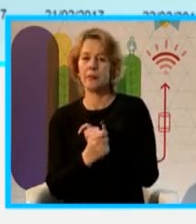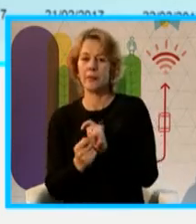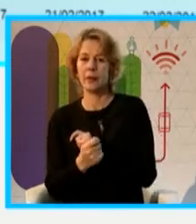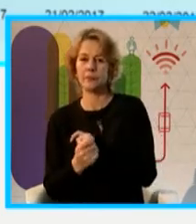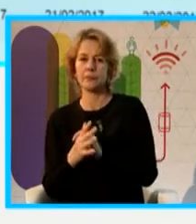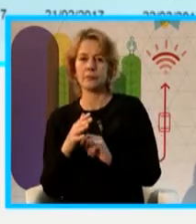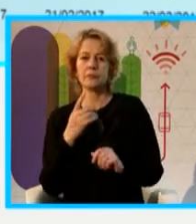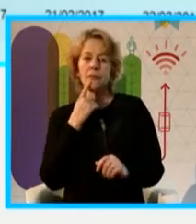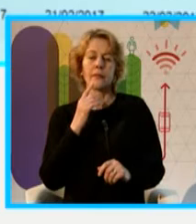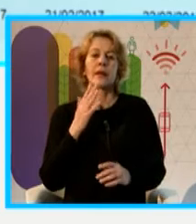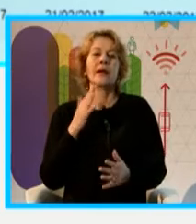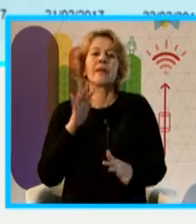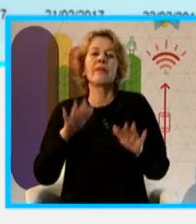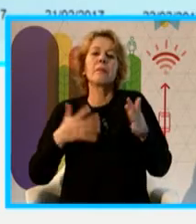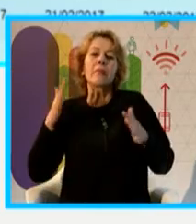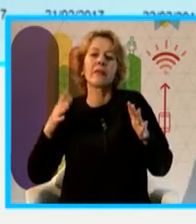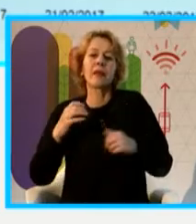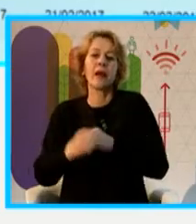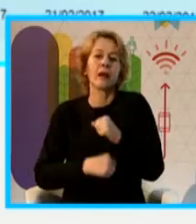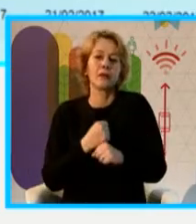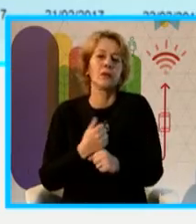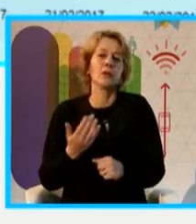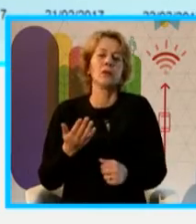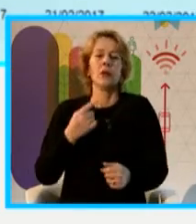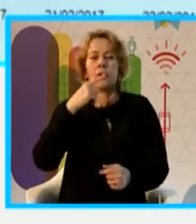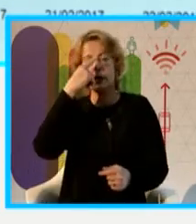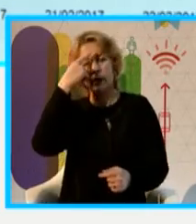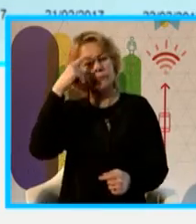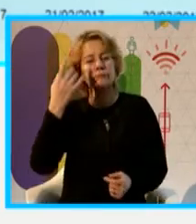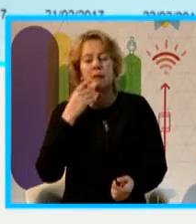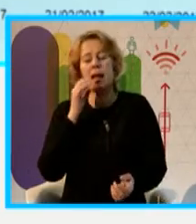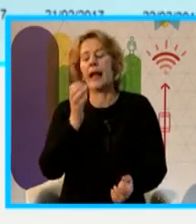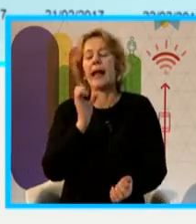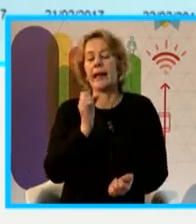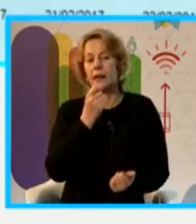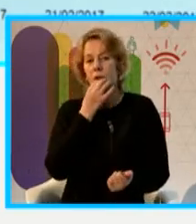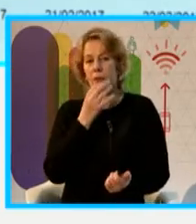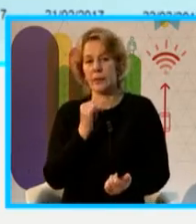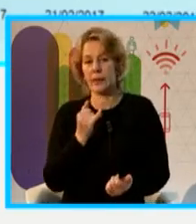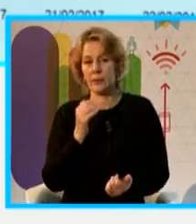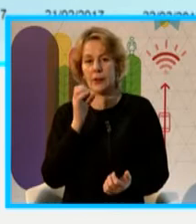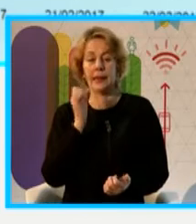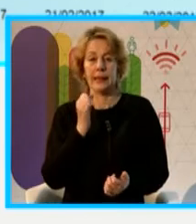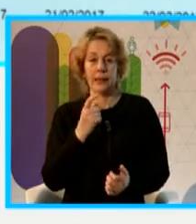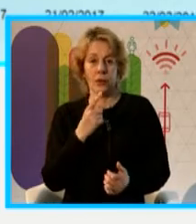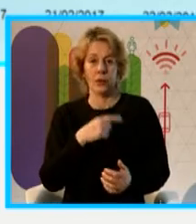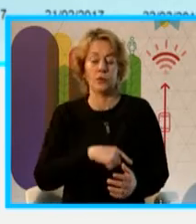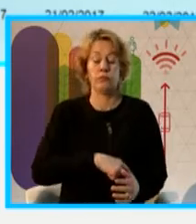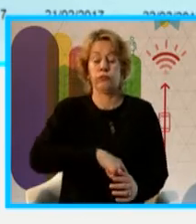al año, a la época del año, por ejemplo. Por ejemplo, en enero, esa subida